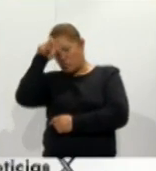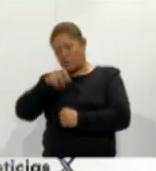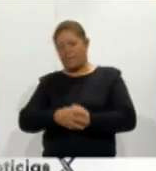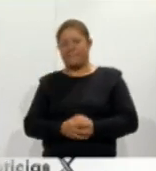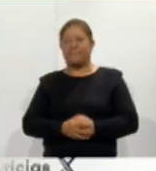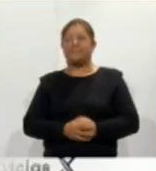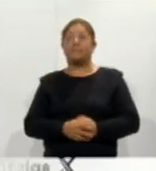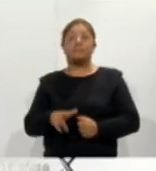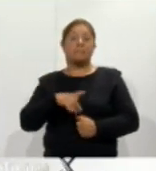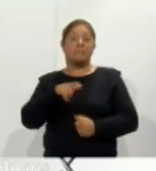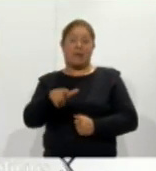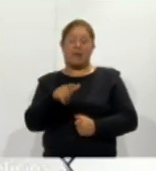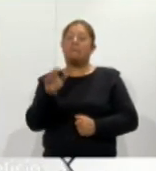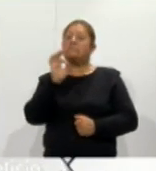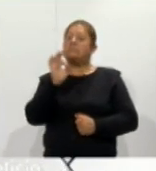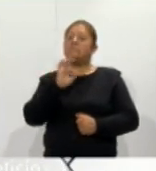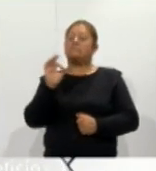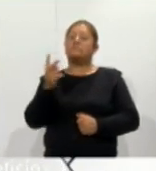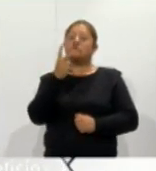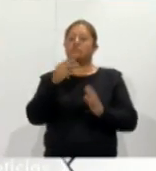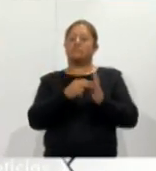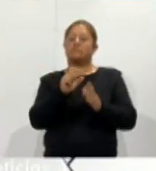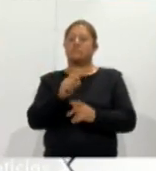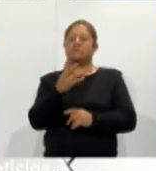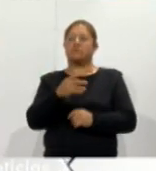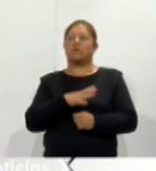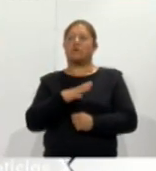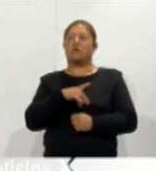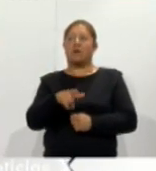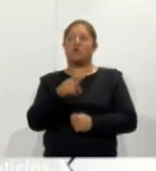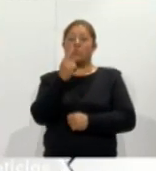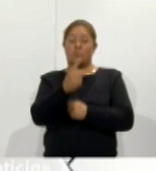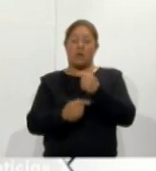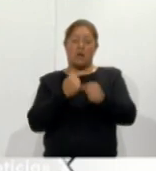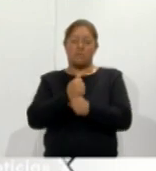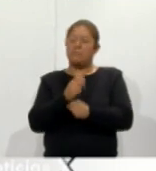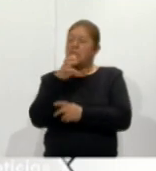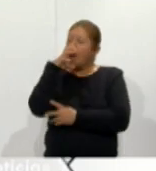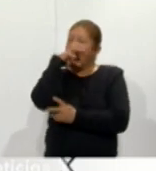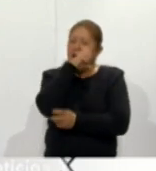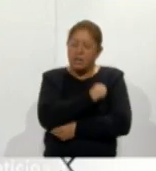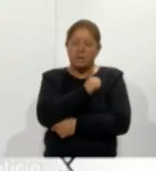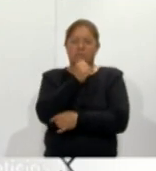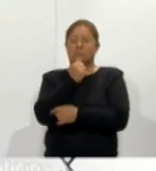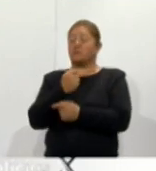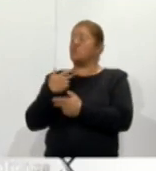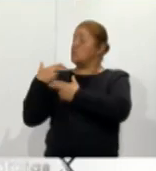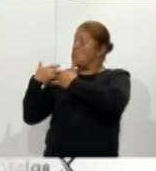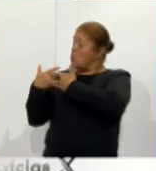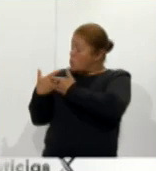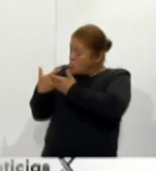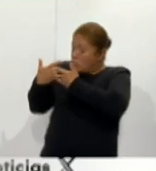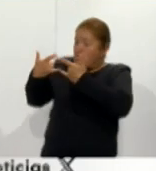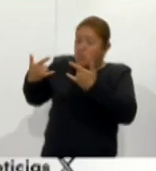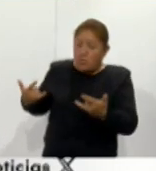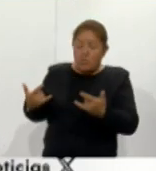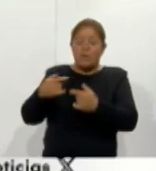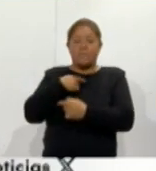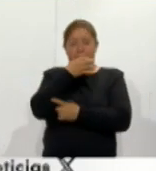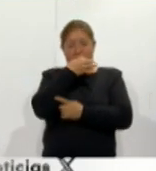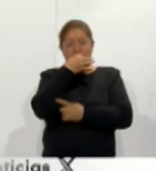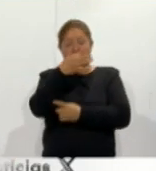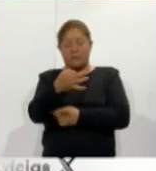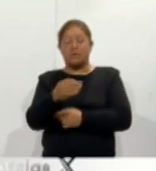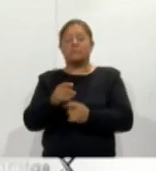Existe una alta probabilidad de que 2024 sea el año más cálido de la historia Así lo advirtió el martes la Organización